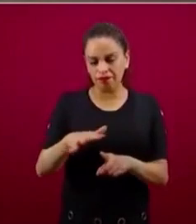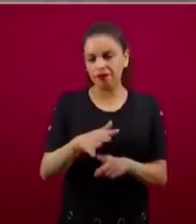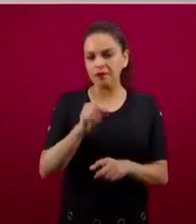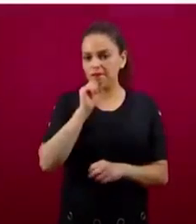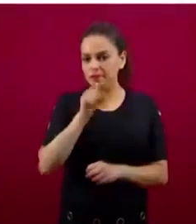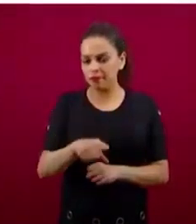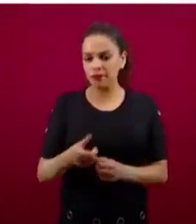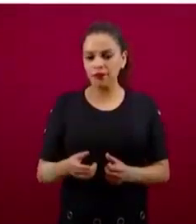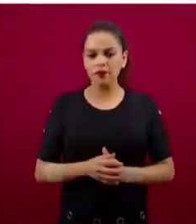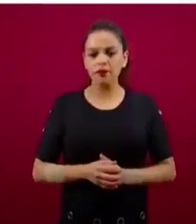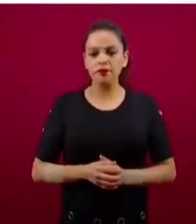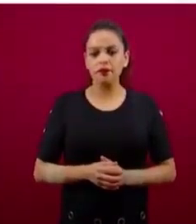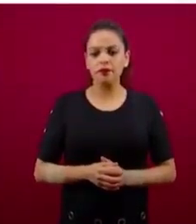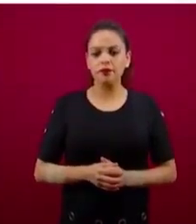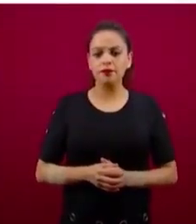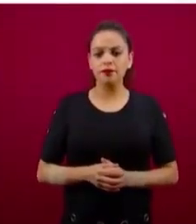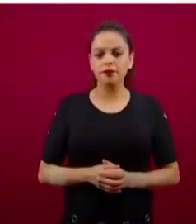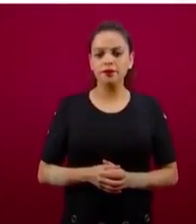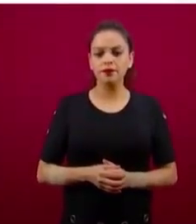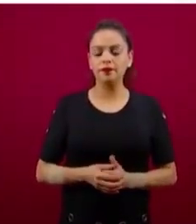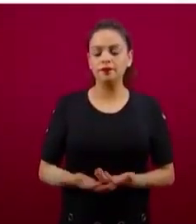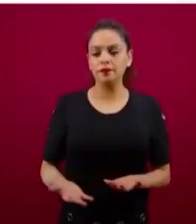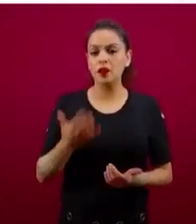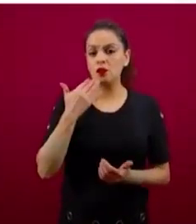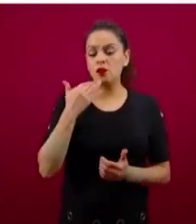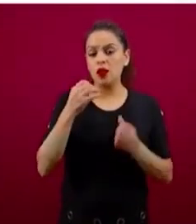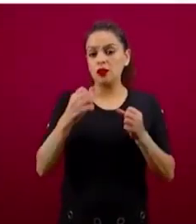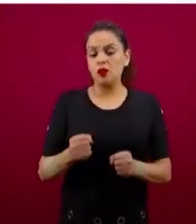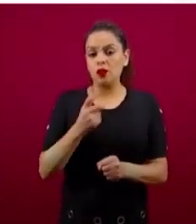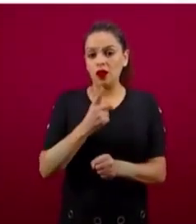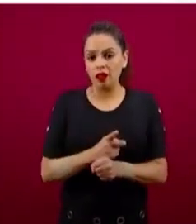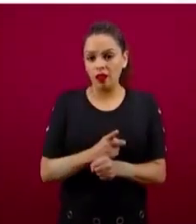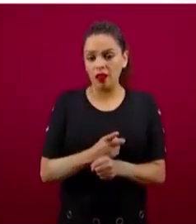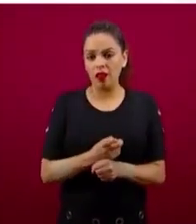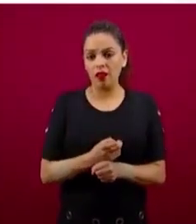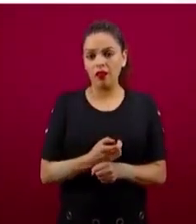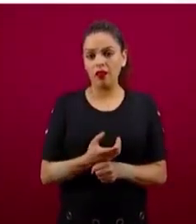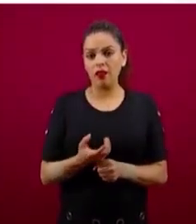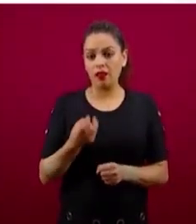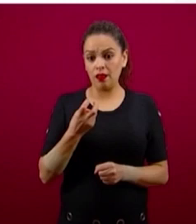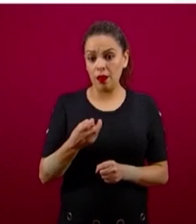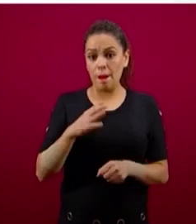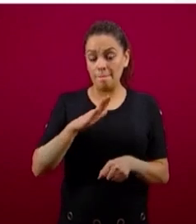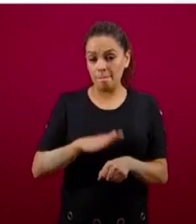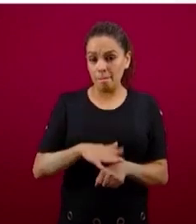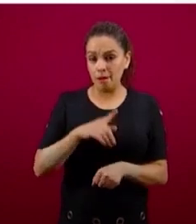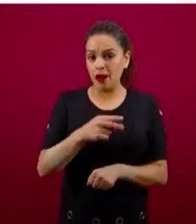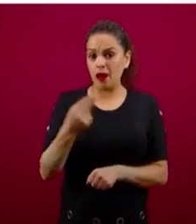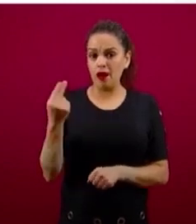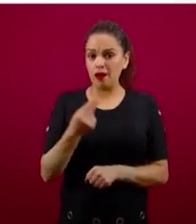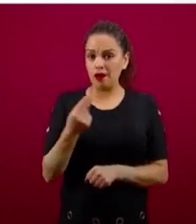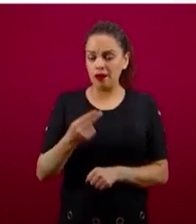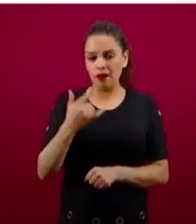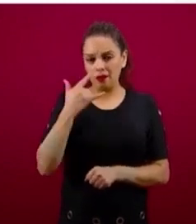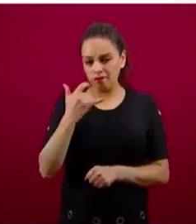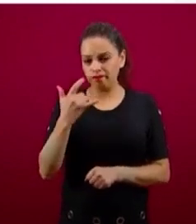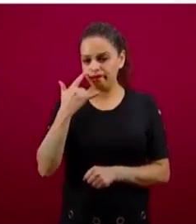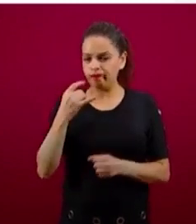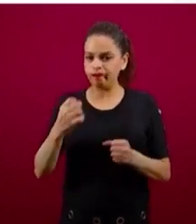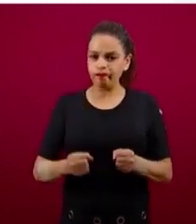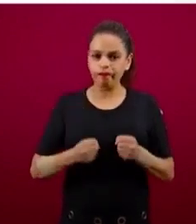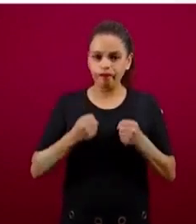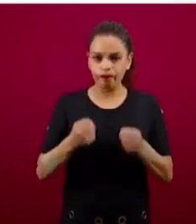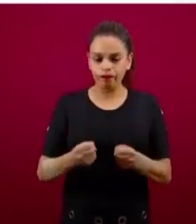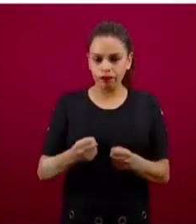índice elevado en temas de inseguridad y a su vez estamos reforzando una inversión en